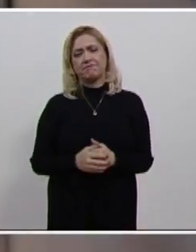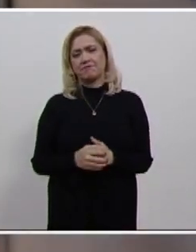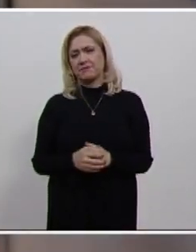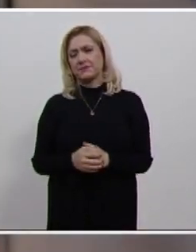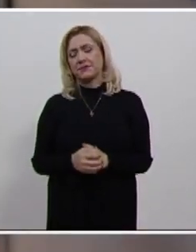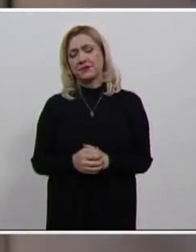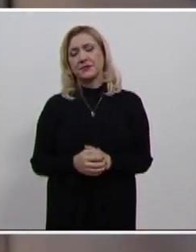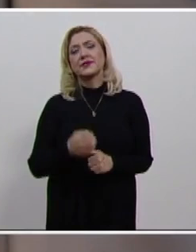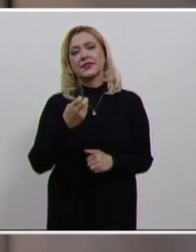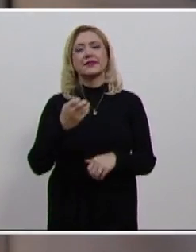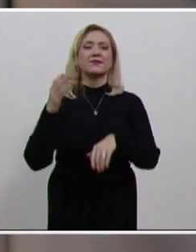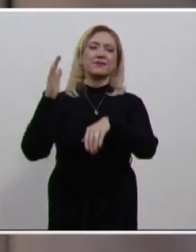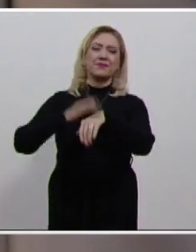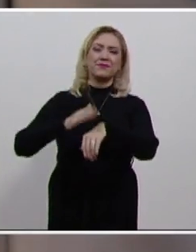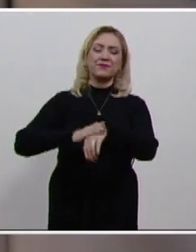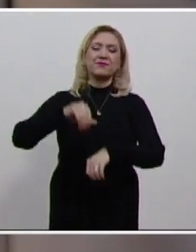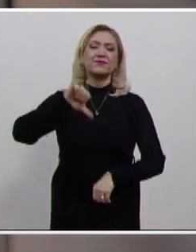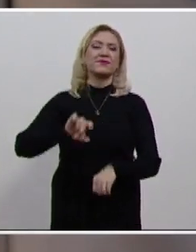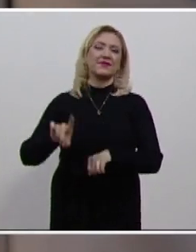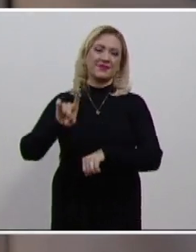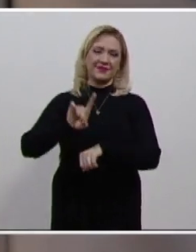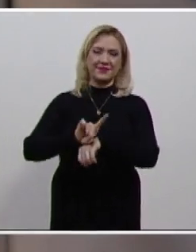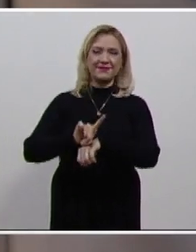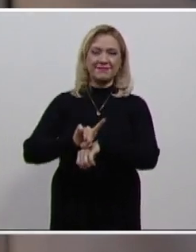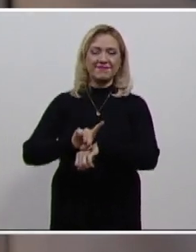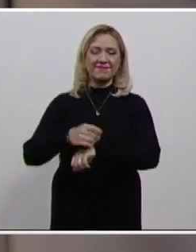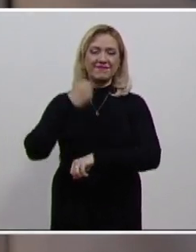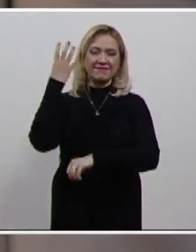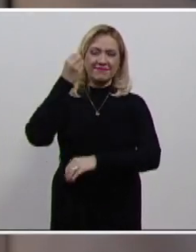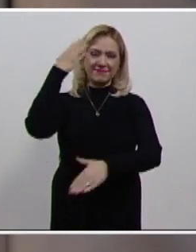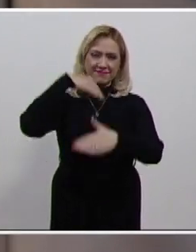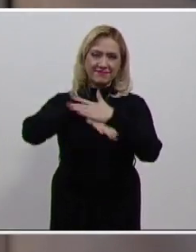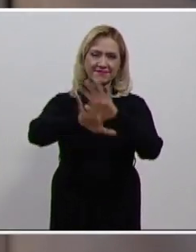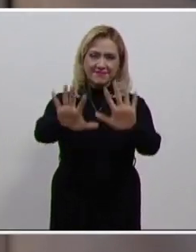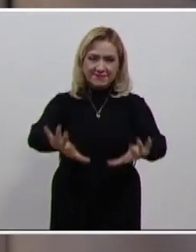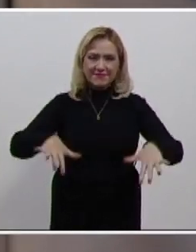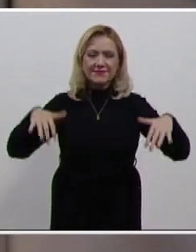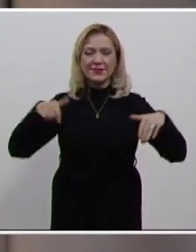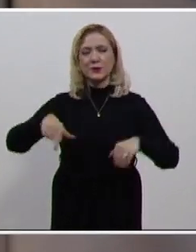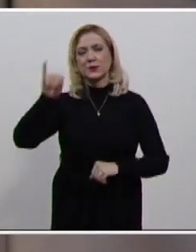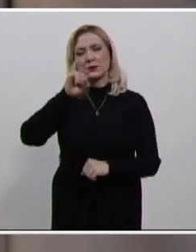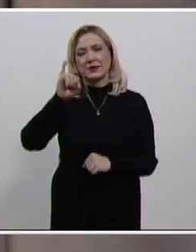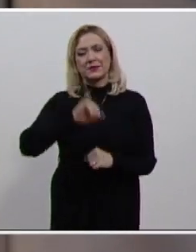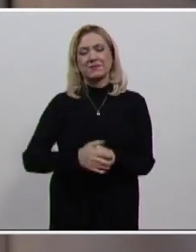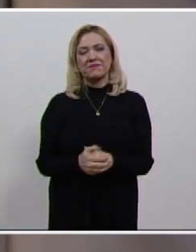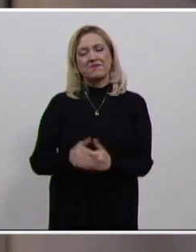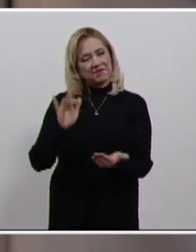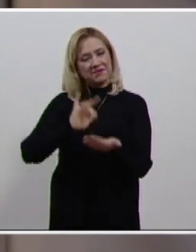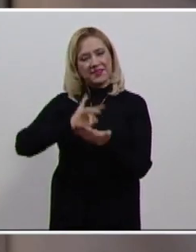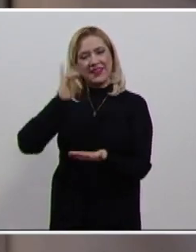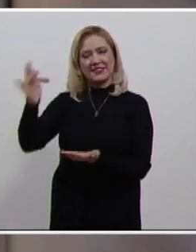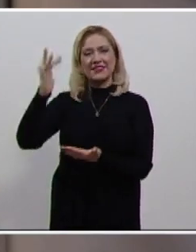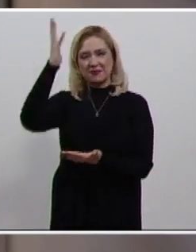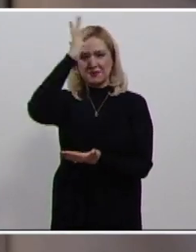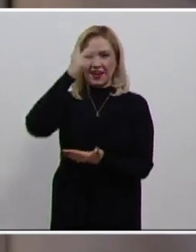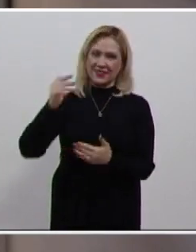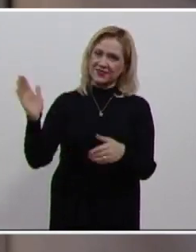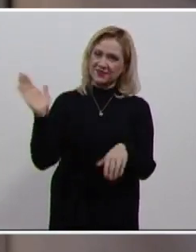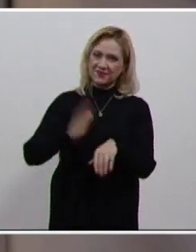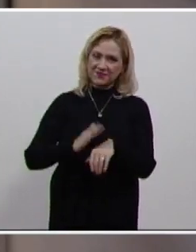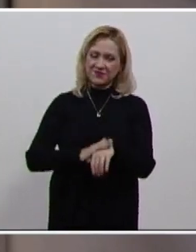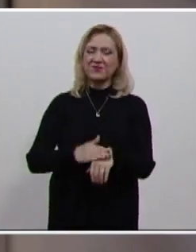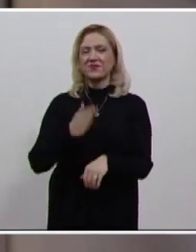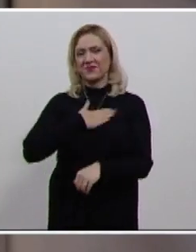Es el reporte de lo que sucedió en la sesión solemne de este jueves. Bueno, agradecemos Mario, muchas gracias y